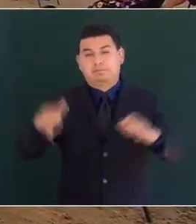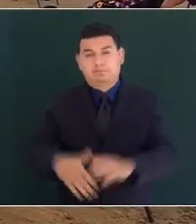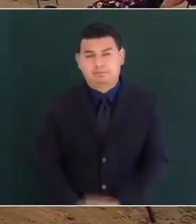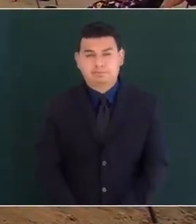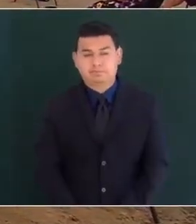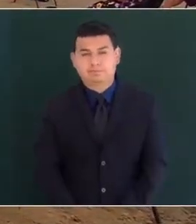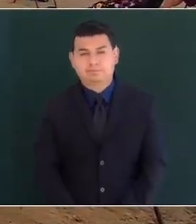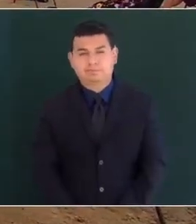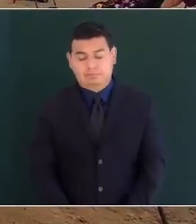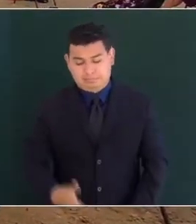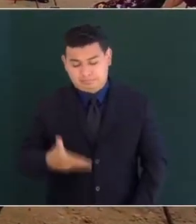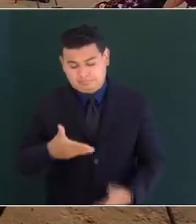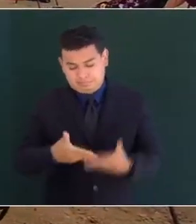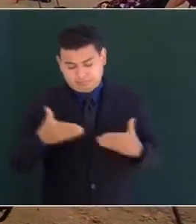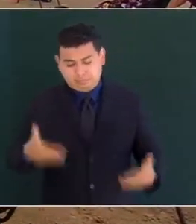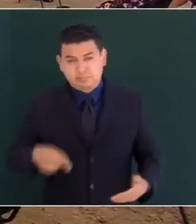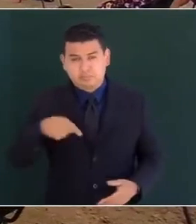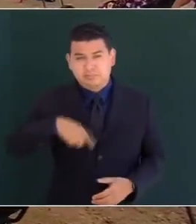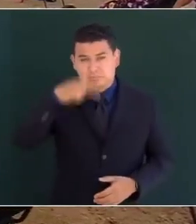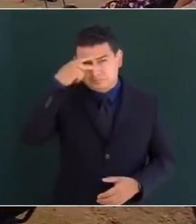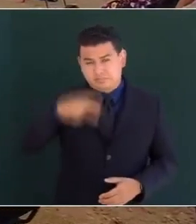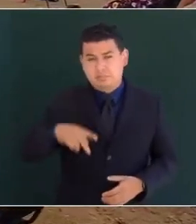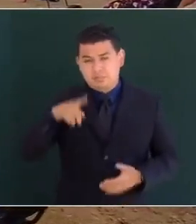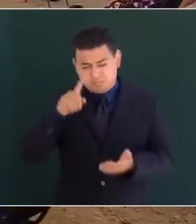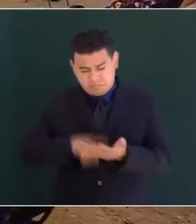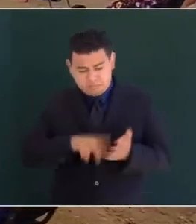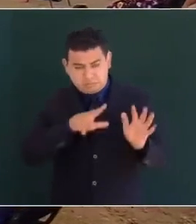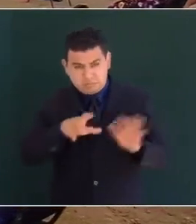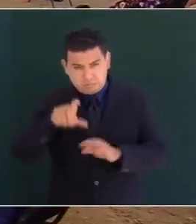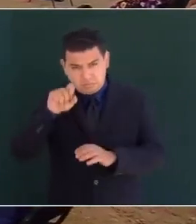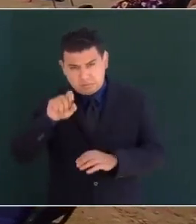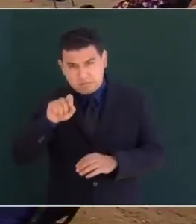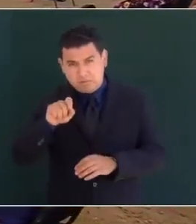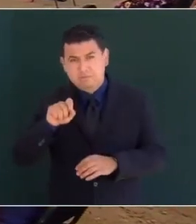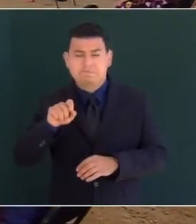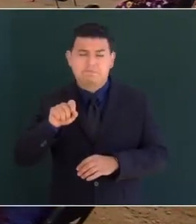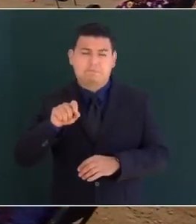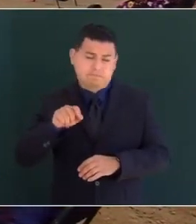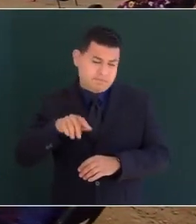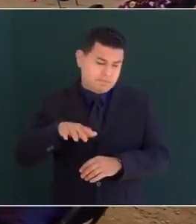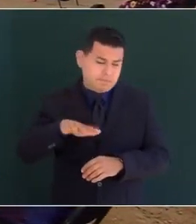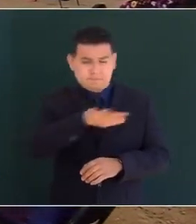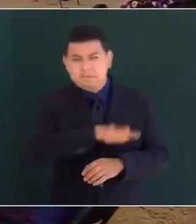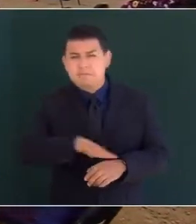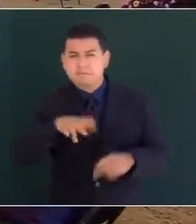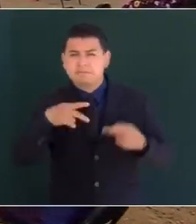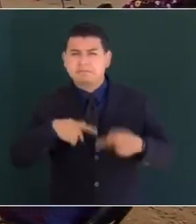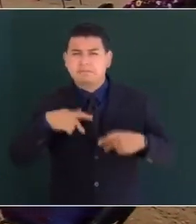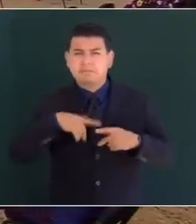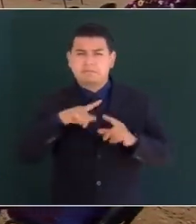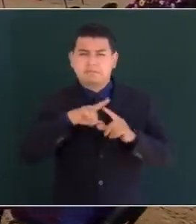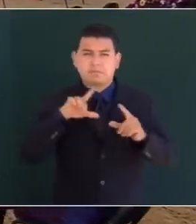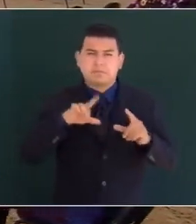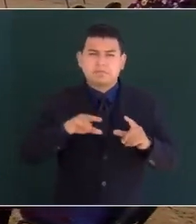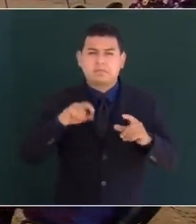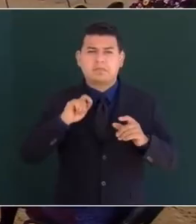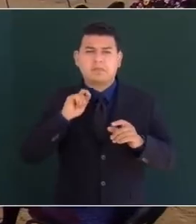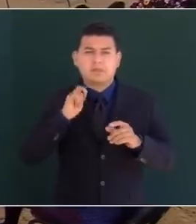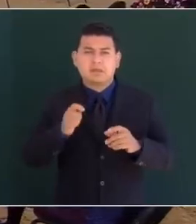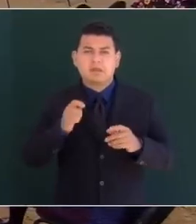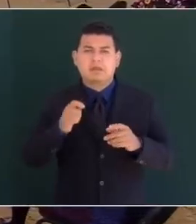aunque en 1820 la revolución popular se encontraba prácticamente